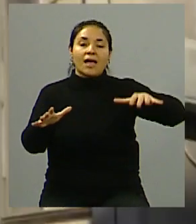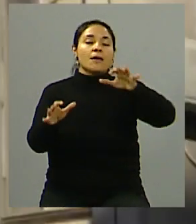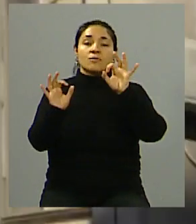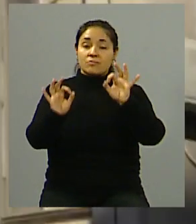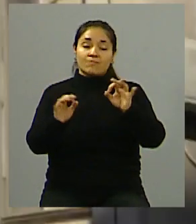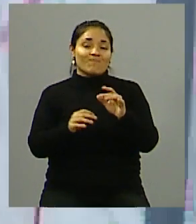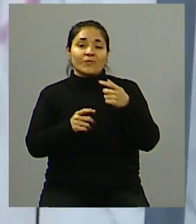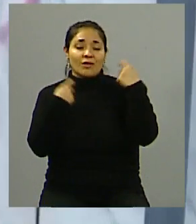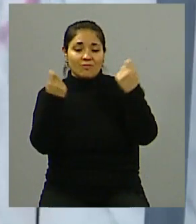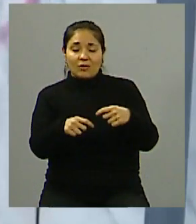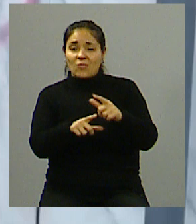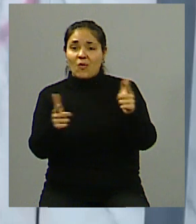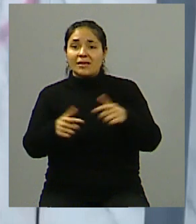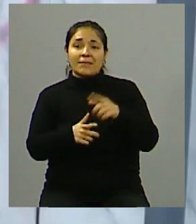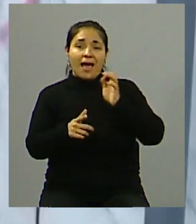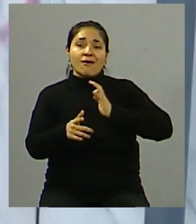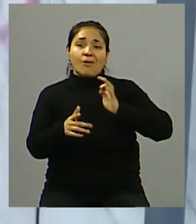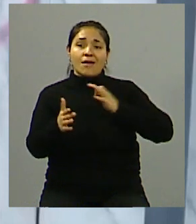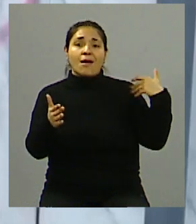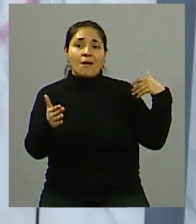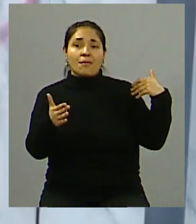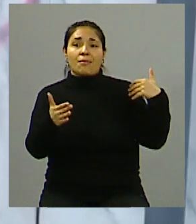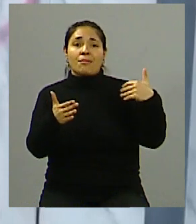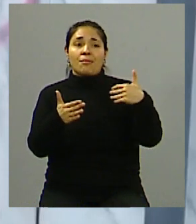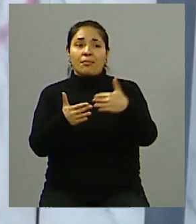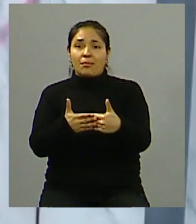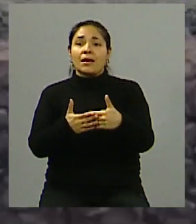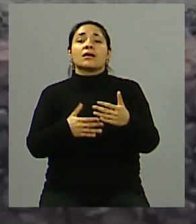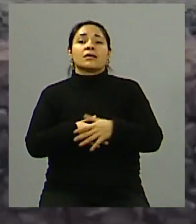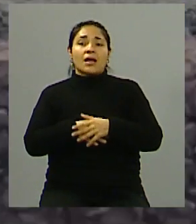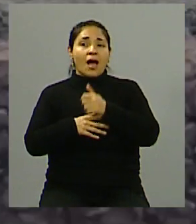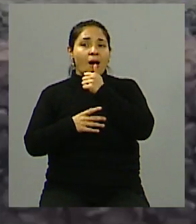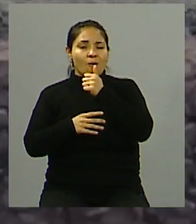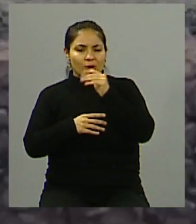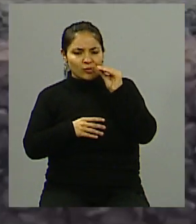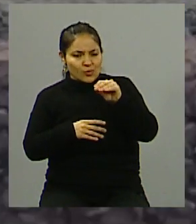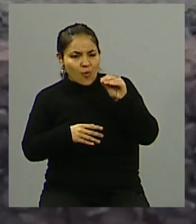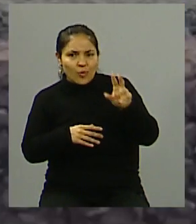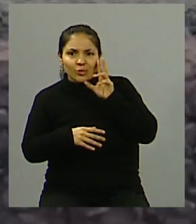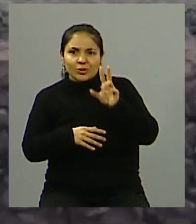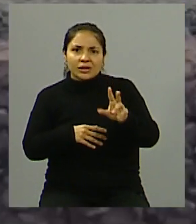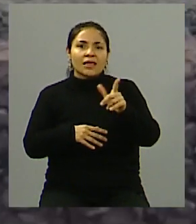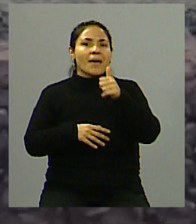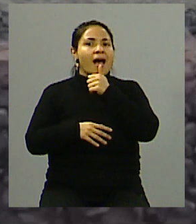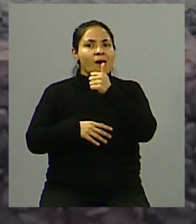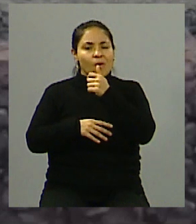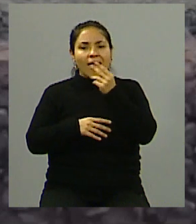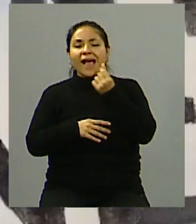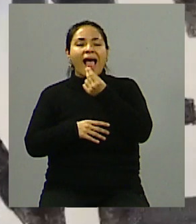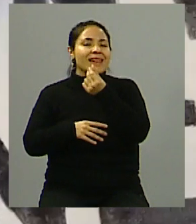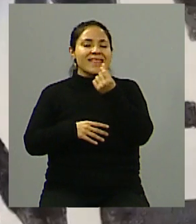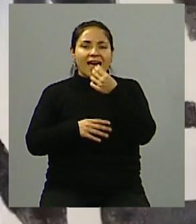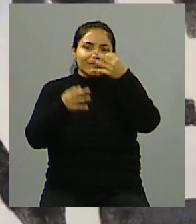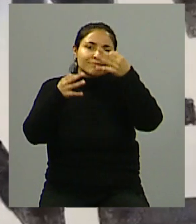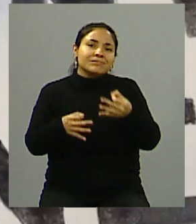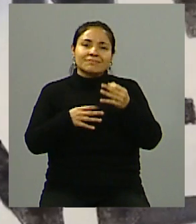también es verdad que en los últimos años nos hemos encontrado cada vez más con episodios de turbiedad en el agua, de que el agua ha bajado la calidad del agua que